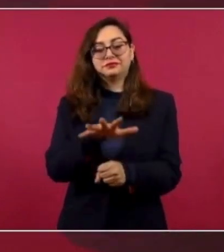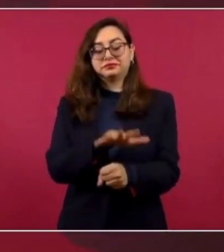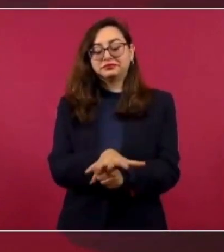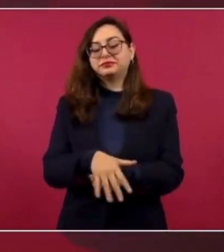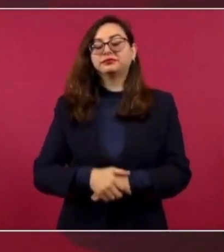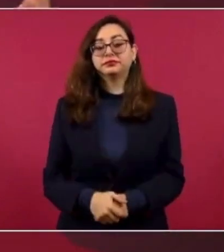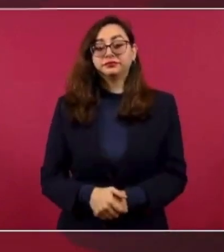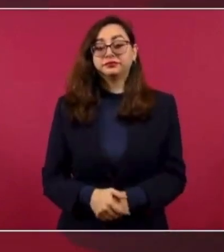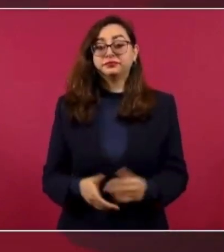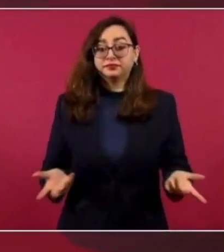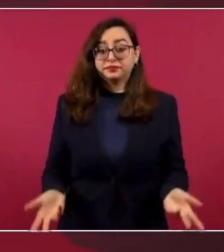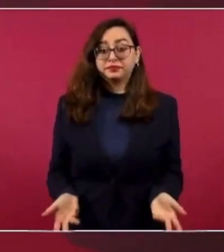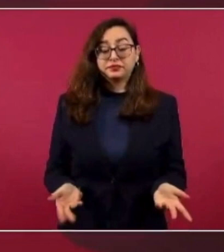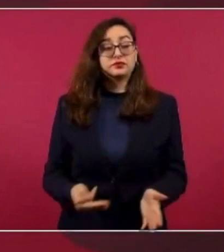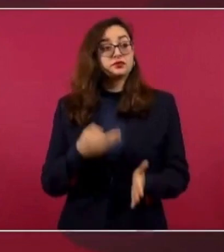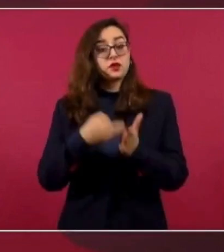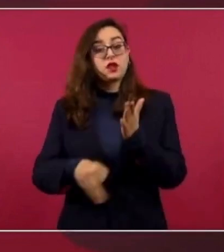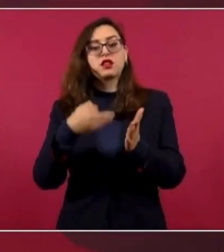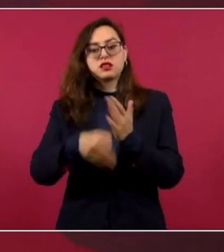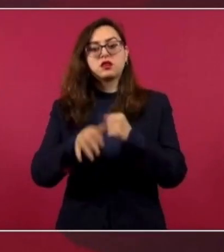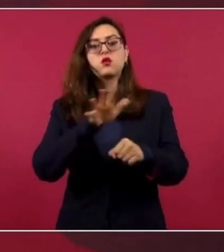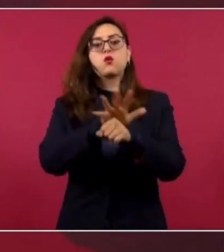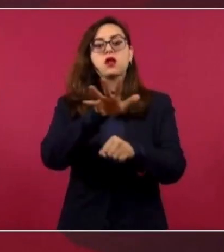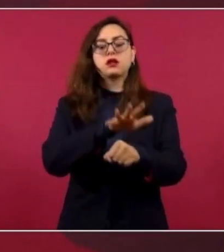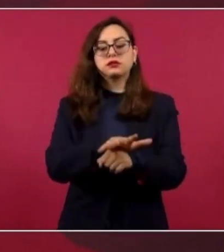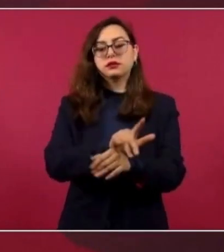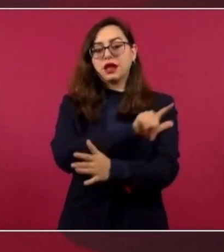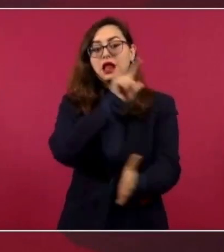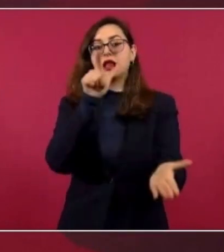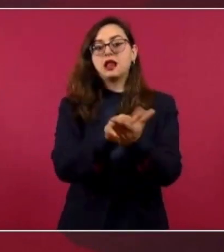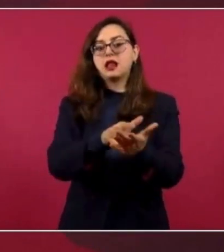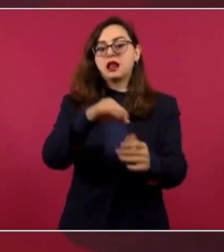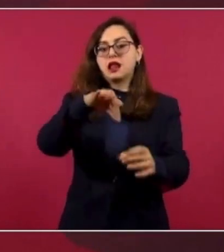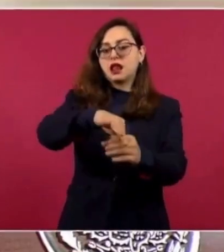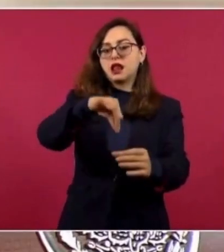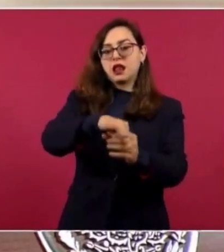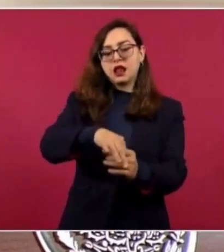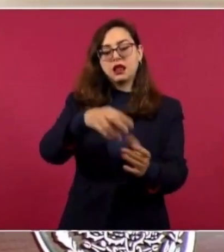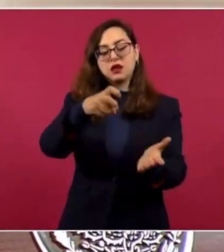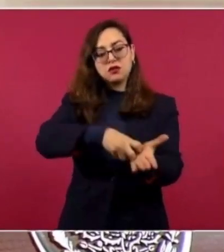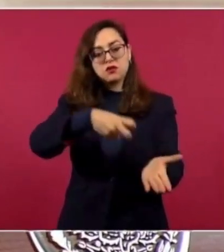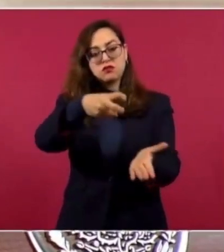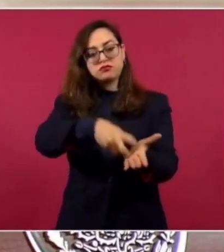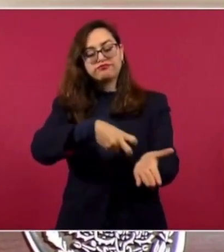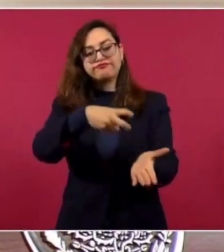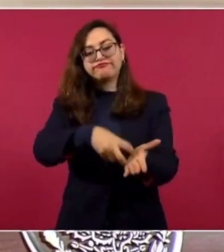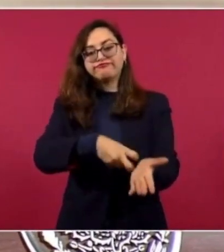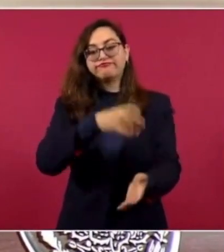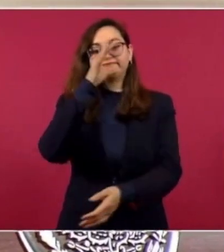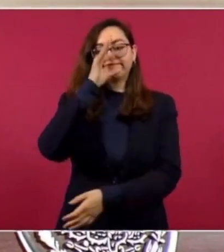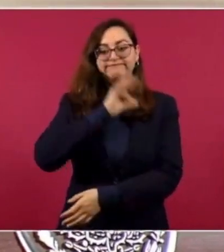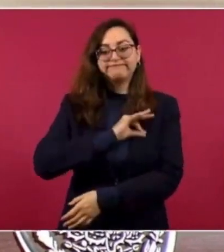pendiente, porque la ley electoral que se aprobó